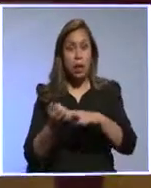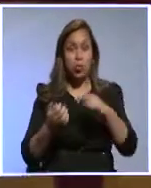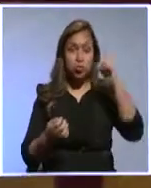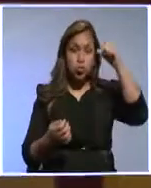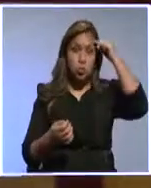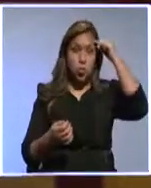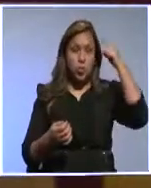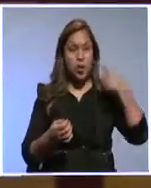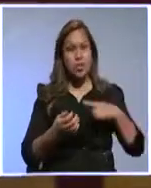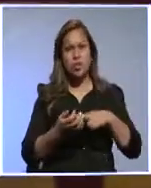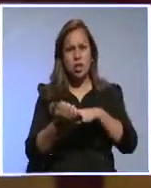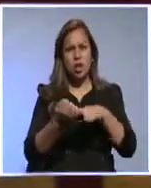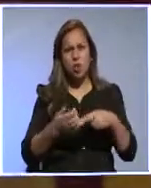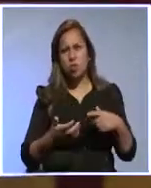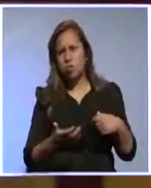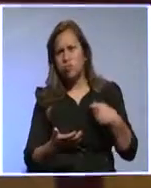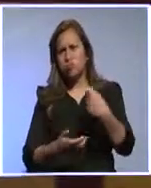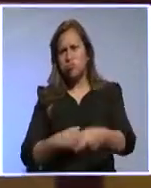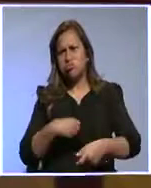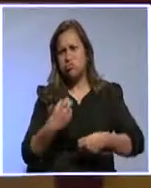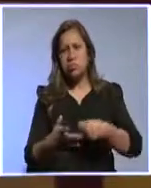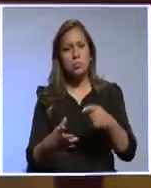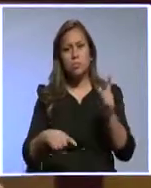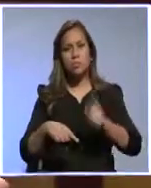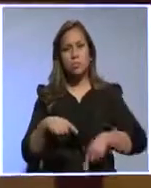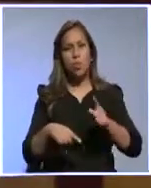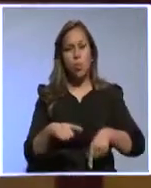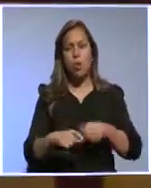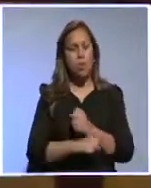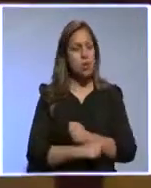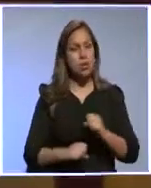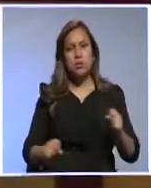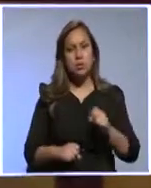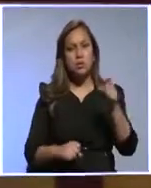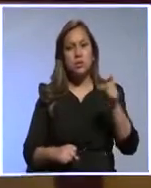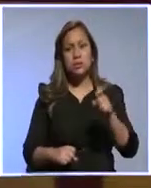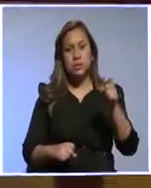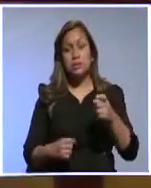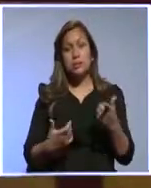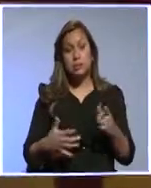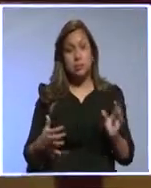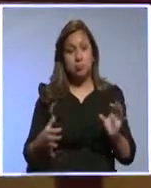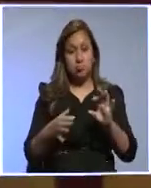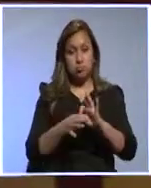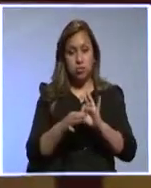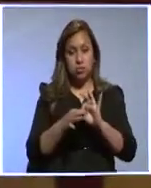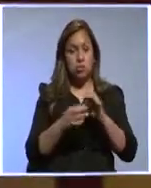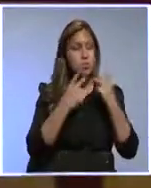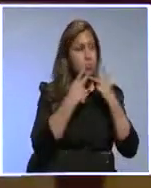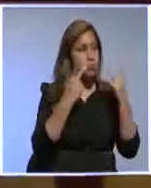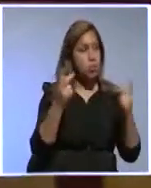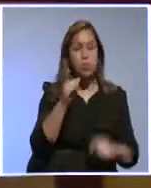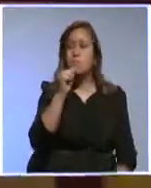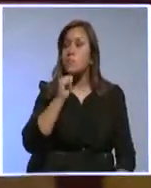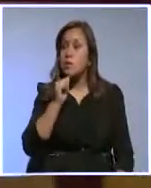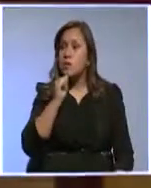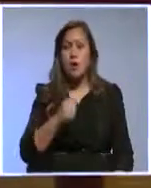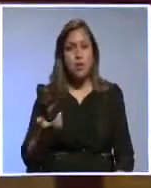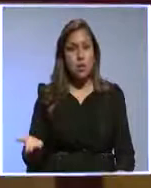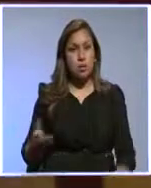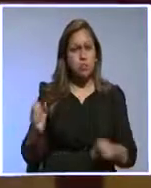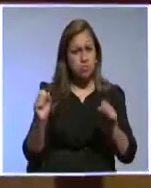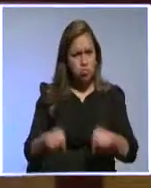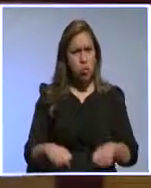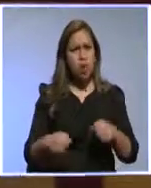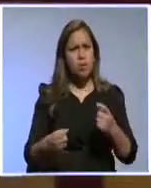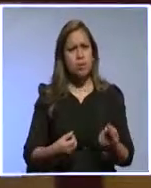necesidad de infraestructura que se tiene. Entonces tiene que comenzar a trabajarse en asociaciones públicos privadas, en donde el sector público participe,